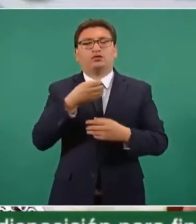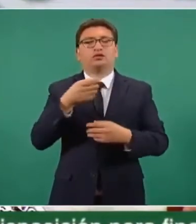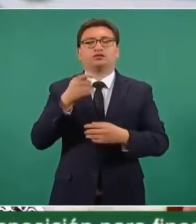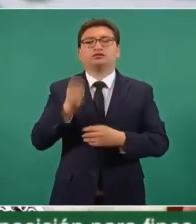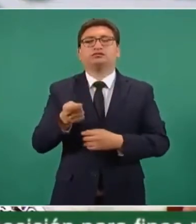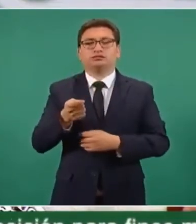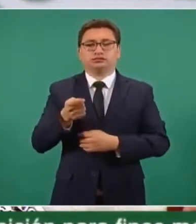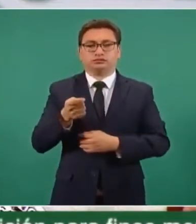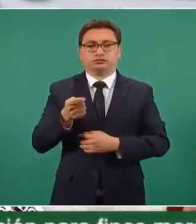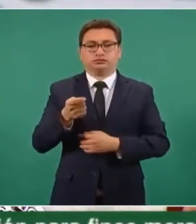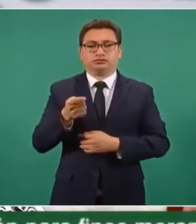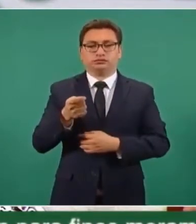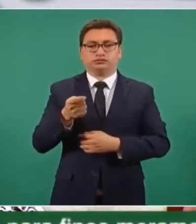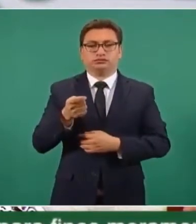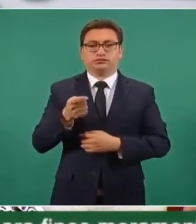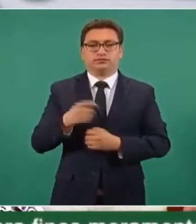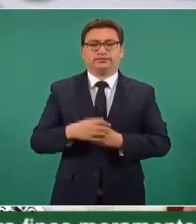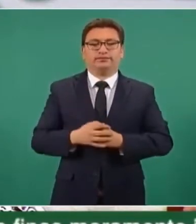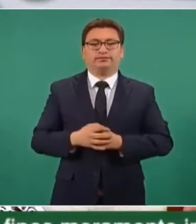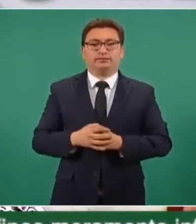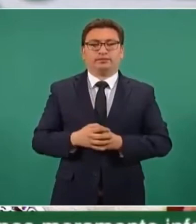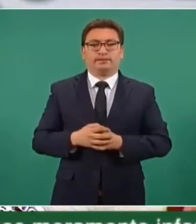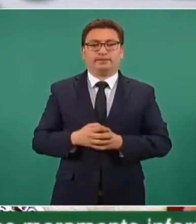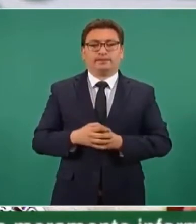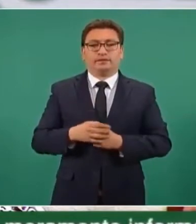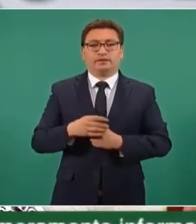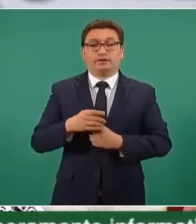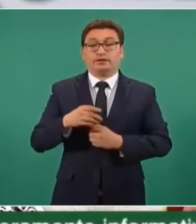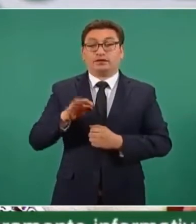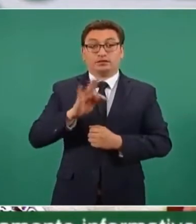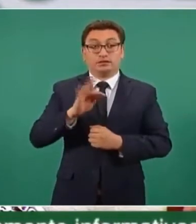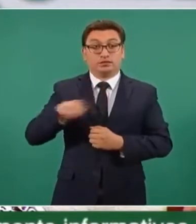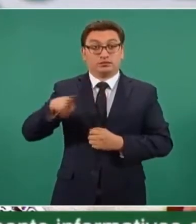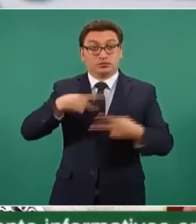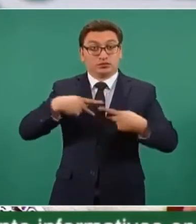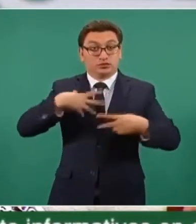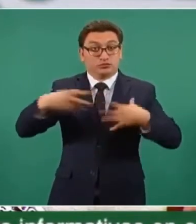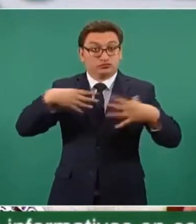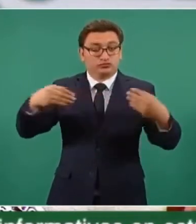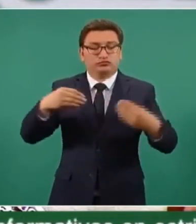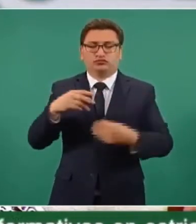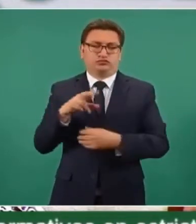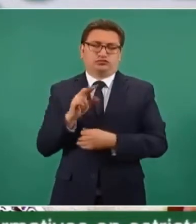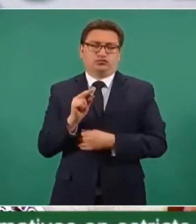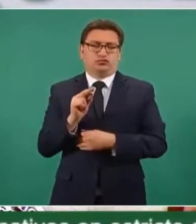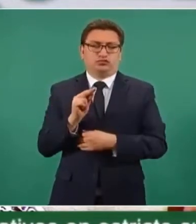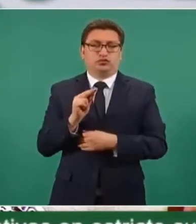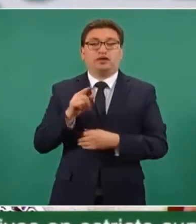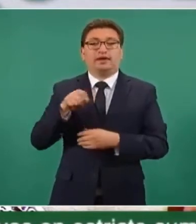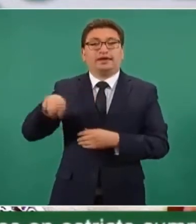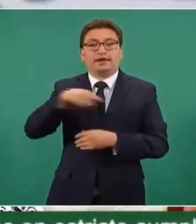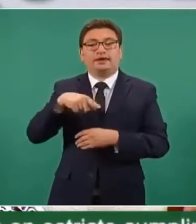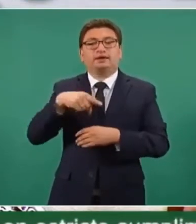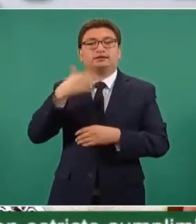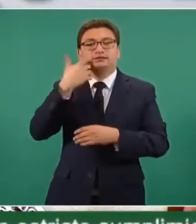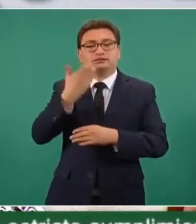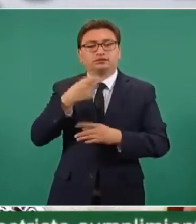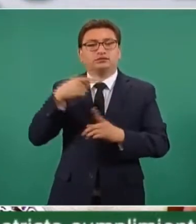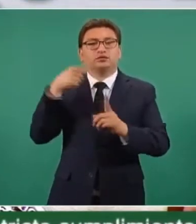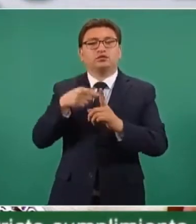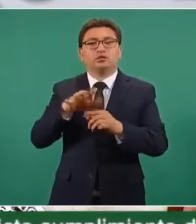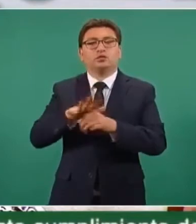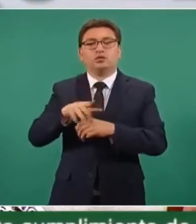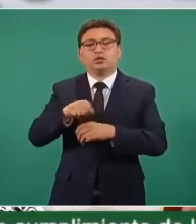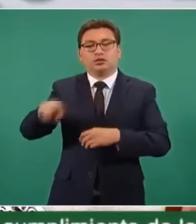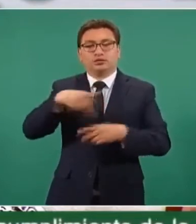son una alta intensidad epidémica, las condiciones favorables a vacunar son una baja